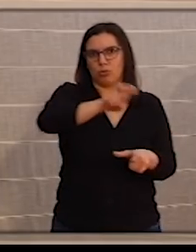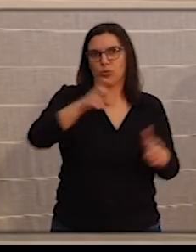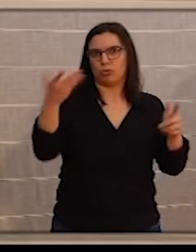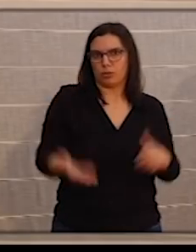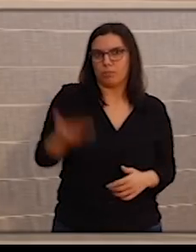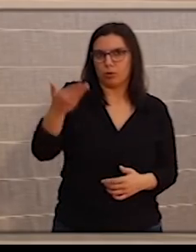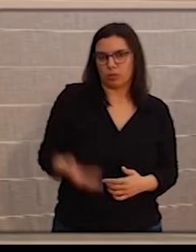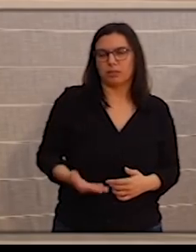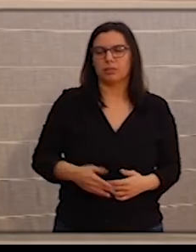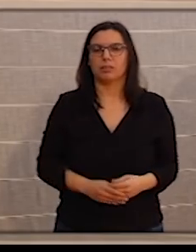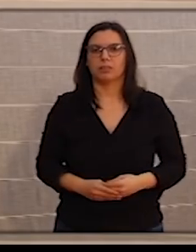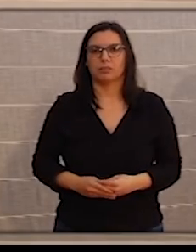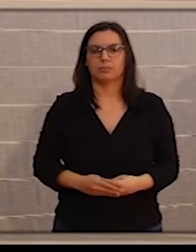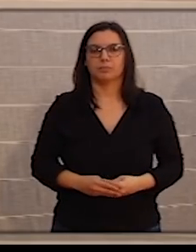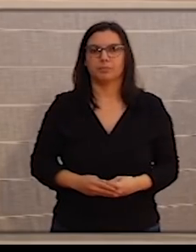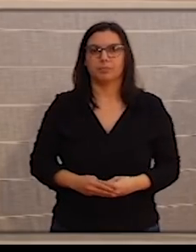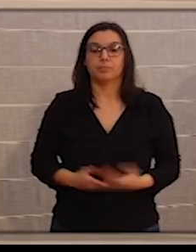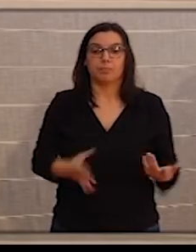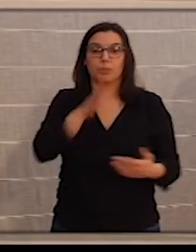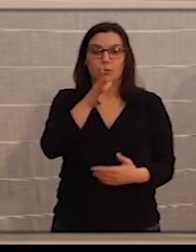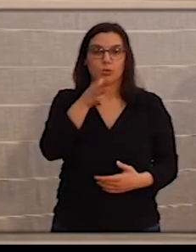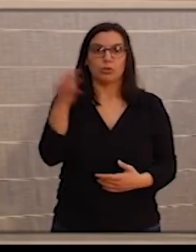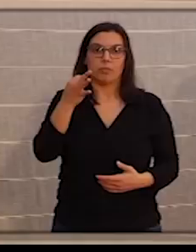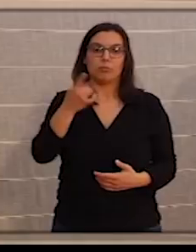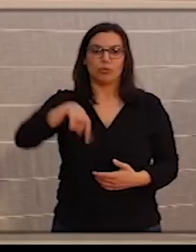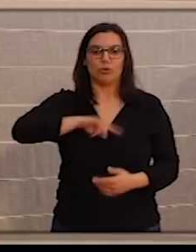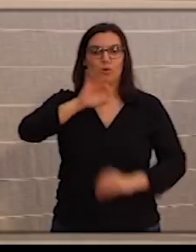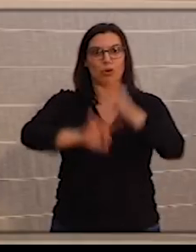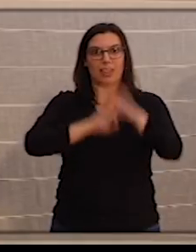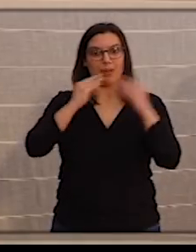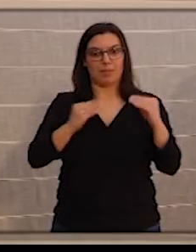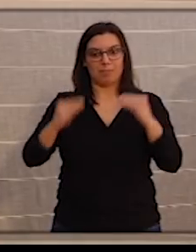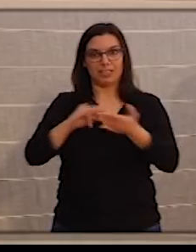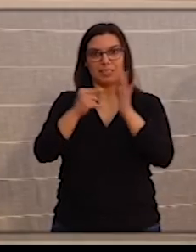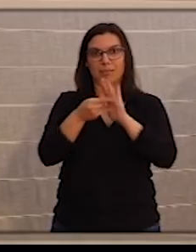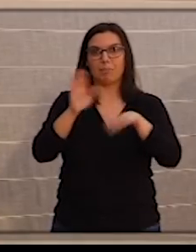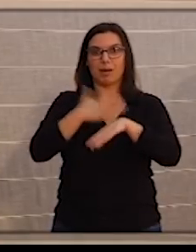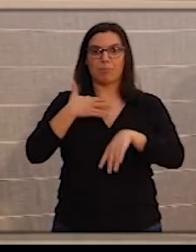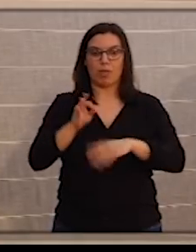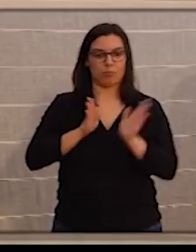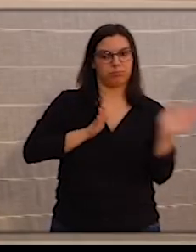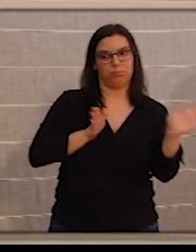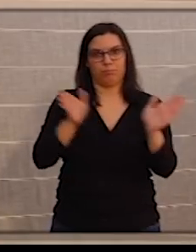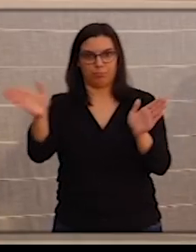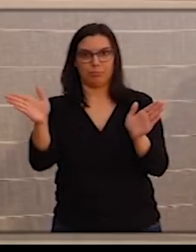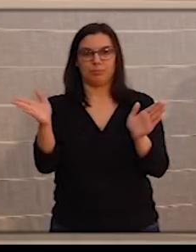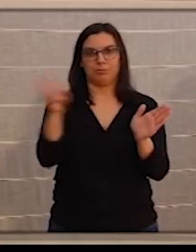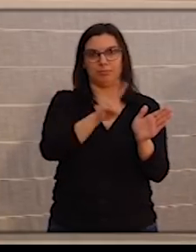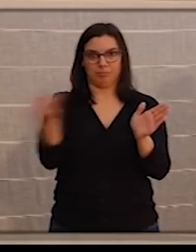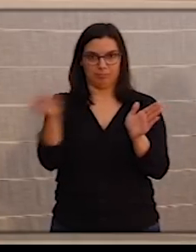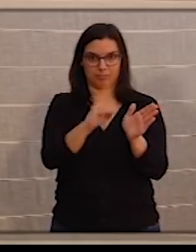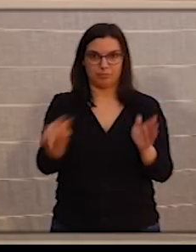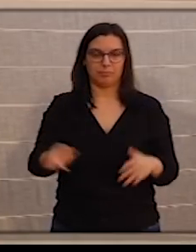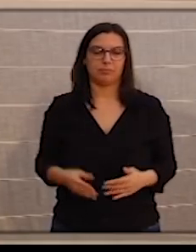nuestros otros pacientes y, por eso, tenemos que tener organizado el sistema para seguir dando la atención adecuada a ambas